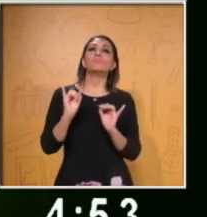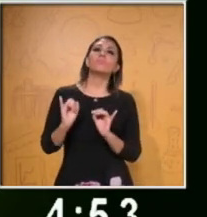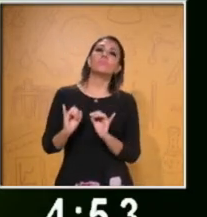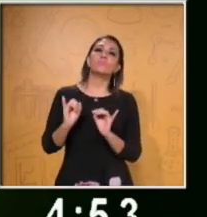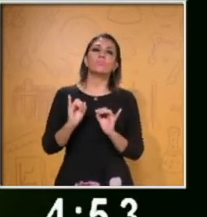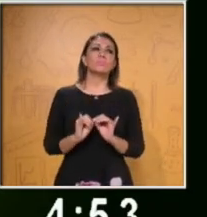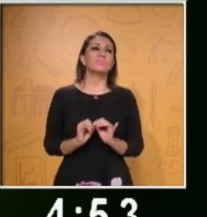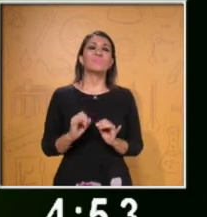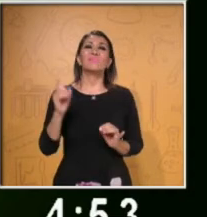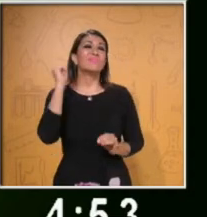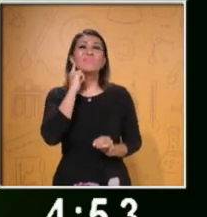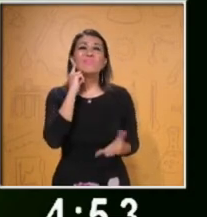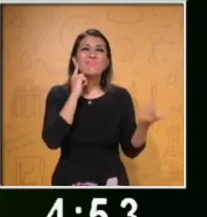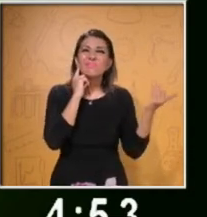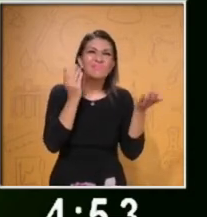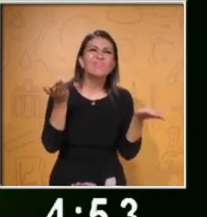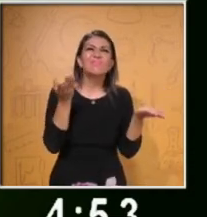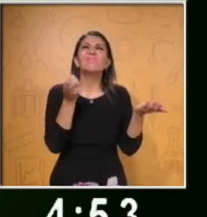Casi no se oye.